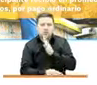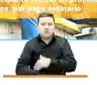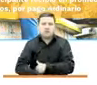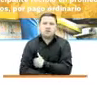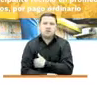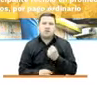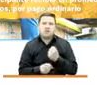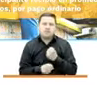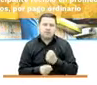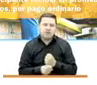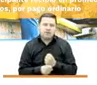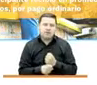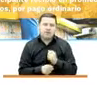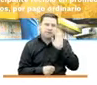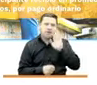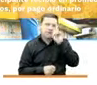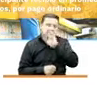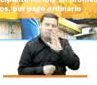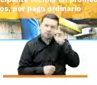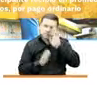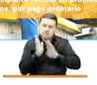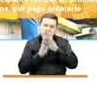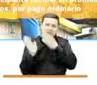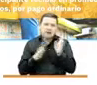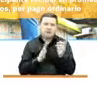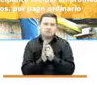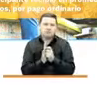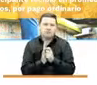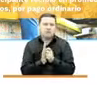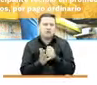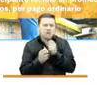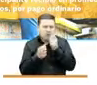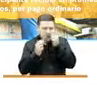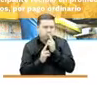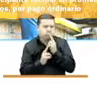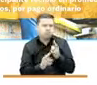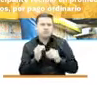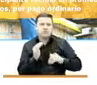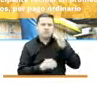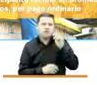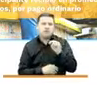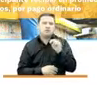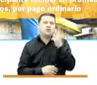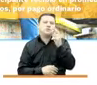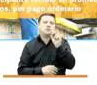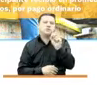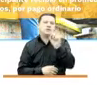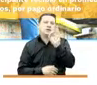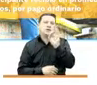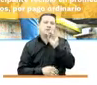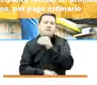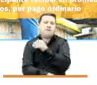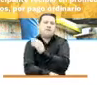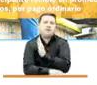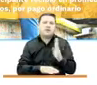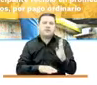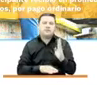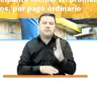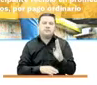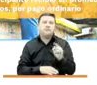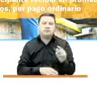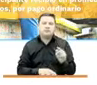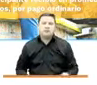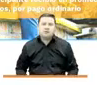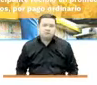de Trabajo y el Departamento Nacional de Planeación, que da como resultado más de 12.3 billones de pesos